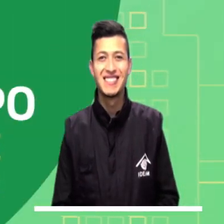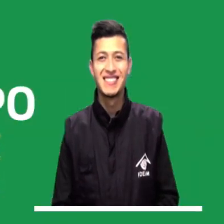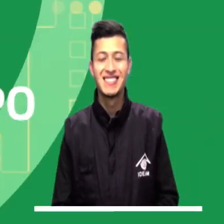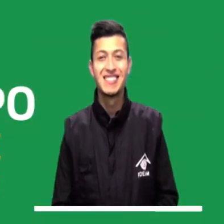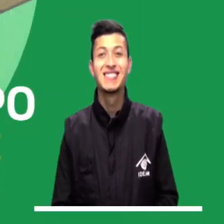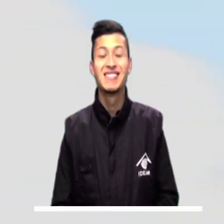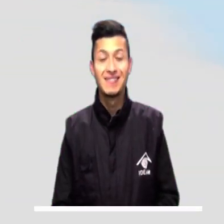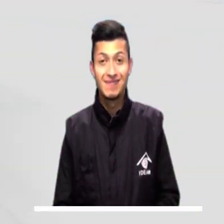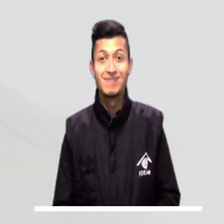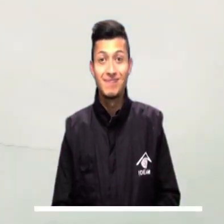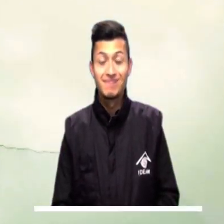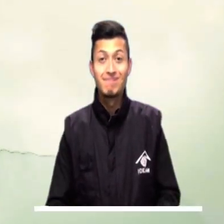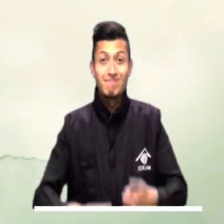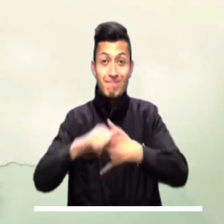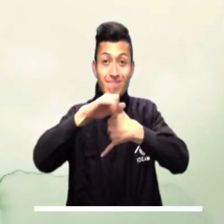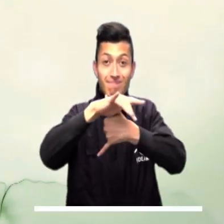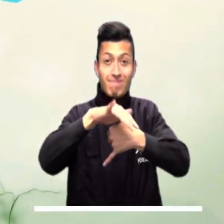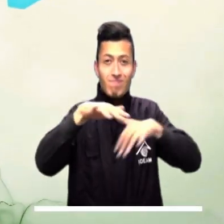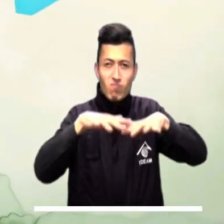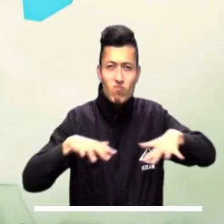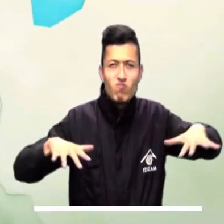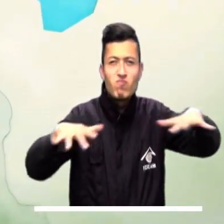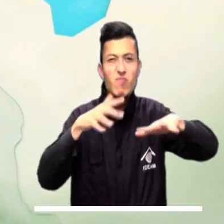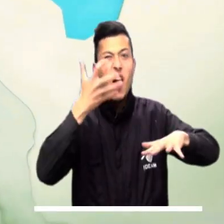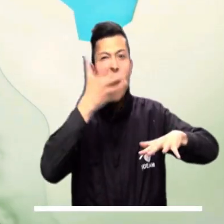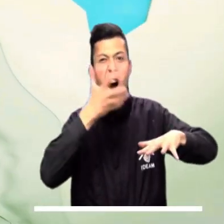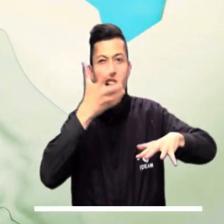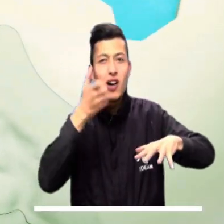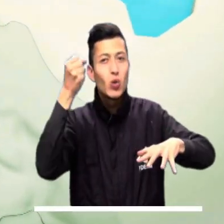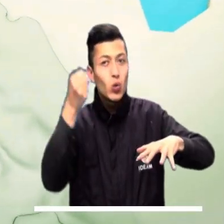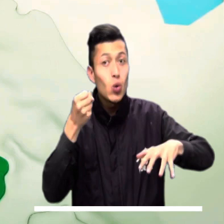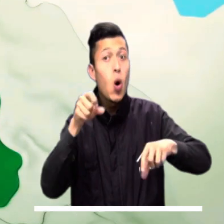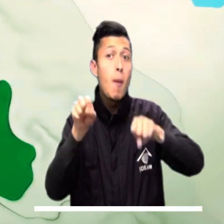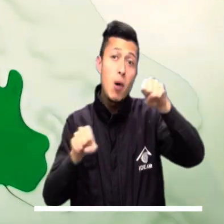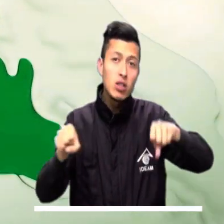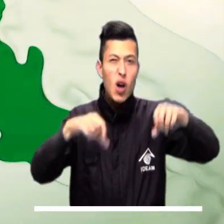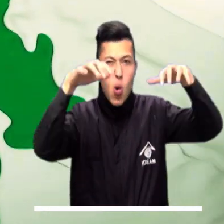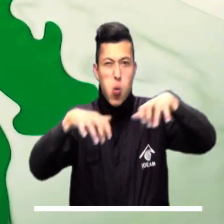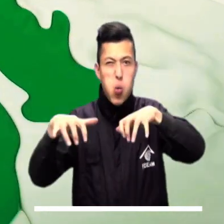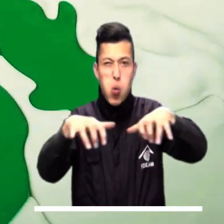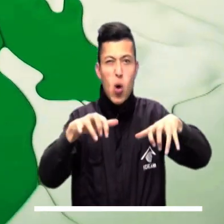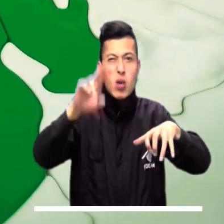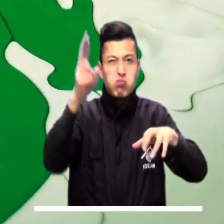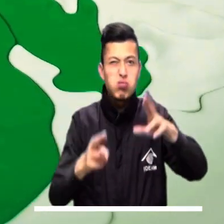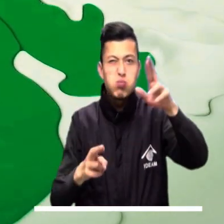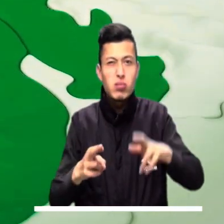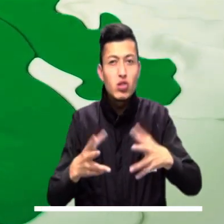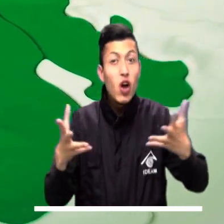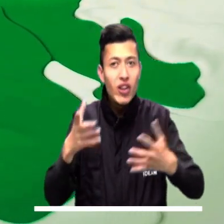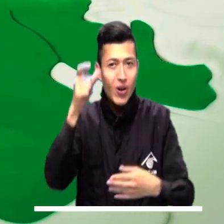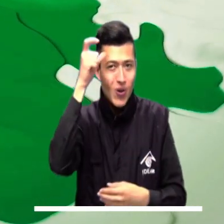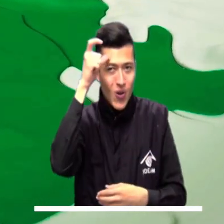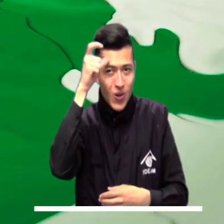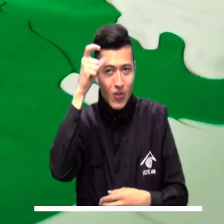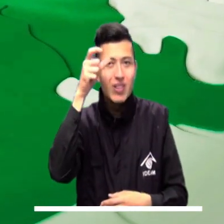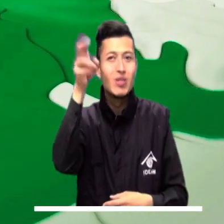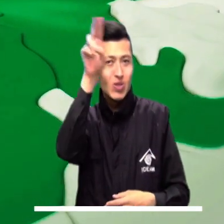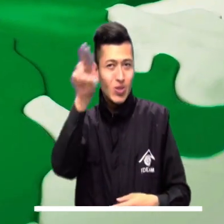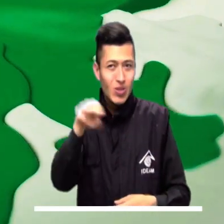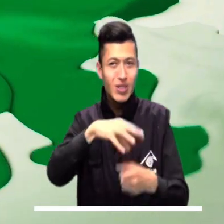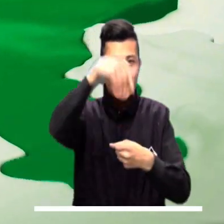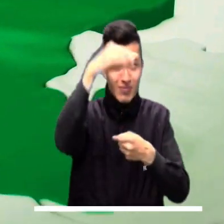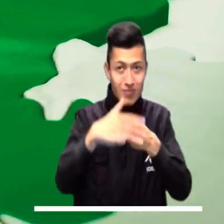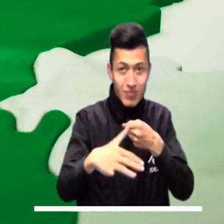Altas temperaturas se esperan en la mayor parte de la región Caribe y es posible que ocurran precipitaciones con presencia de tormentas en Córdoba, Sucre,